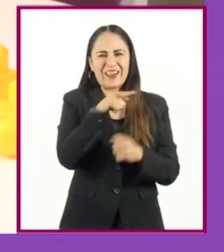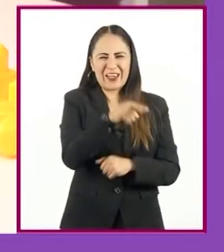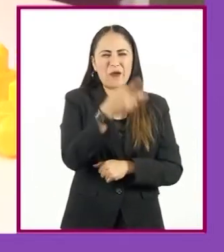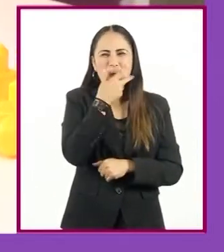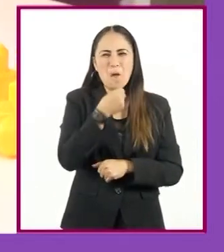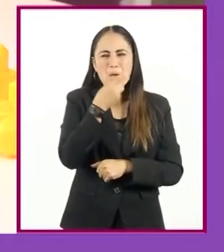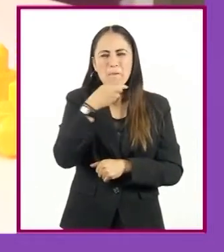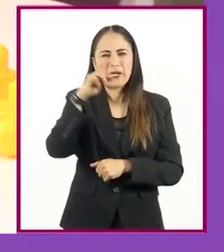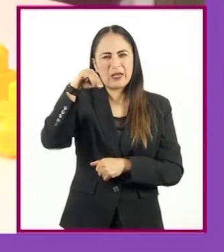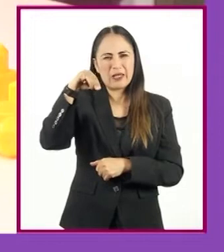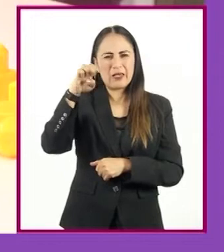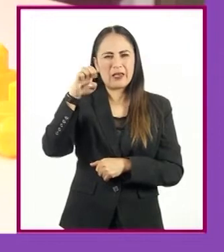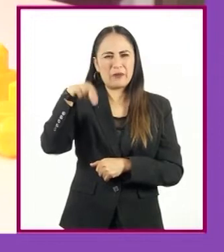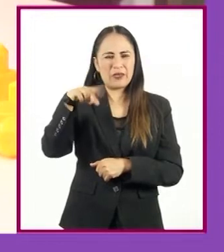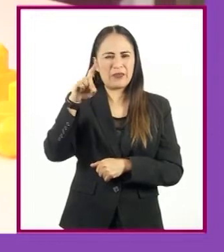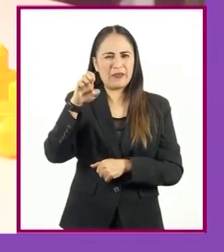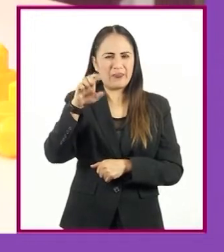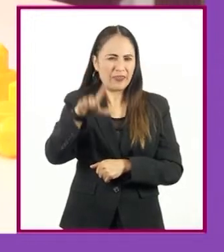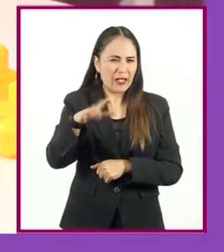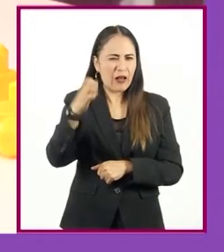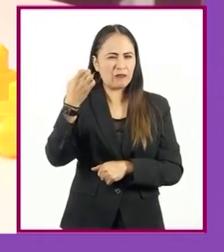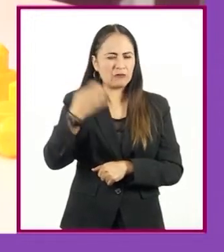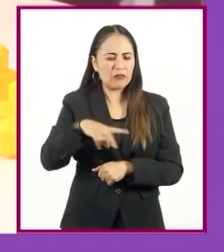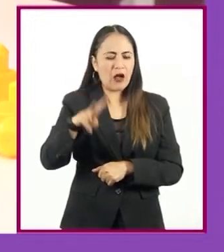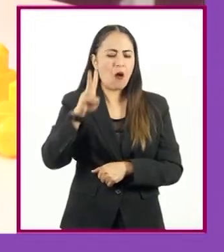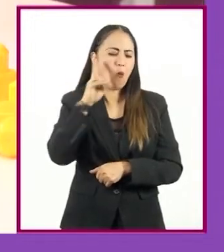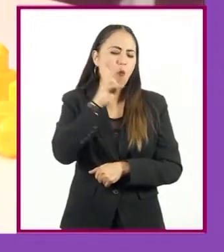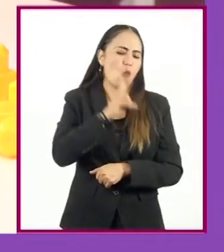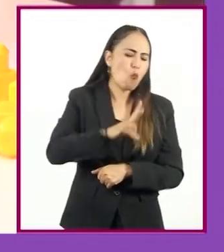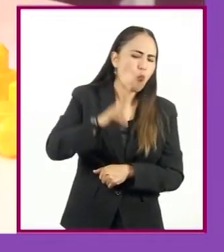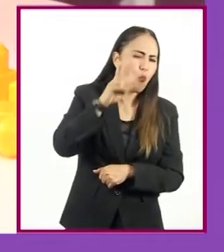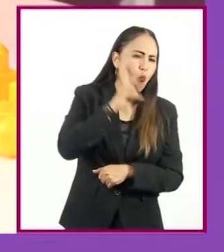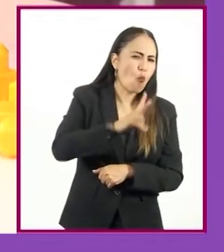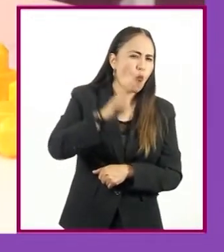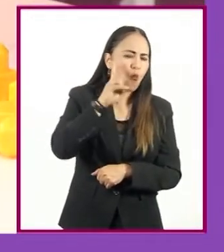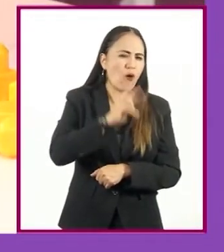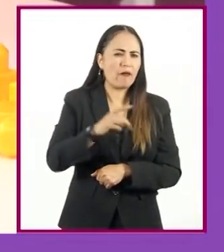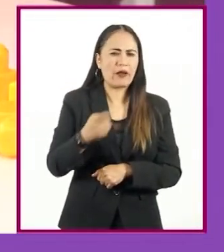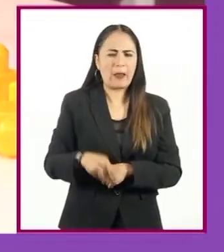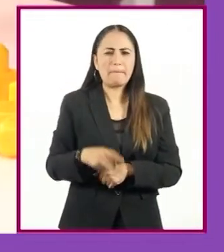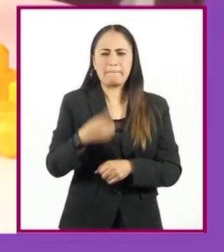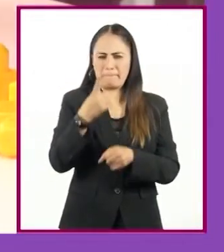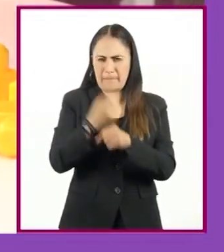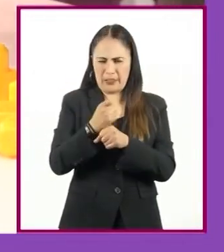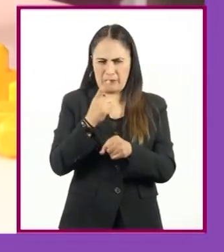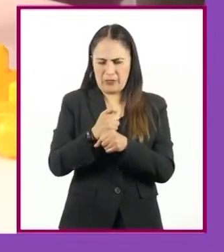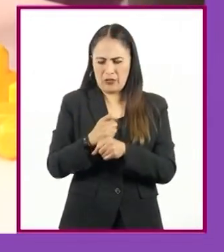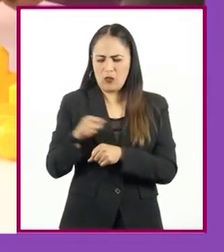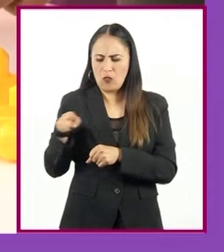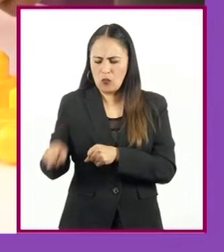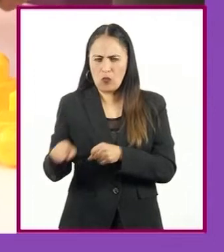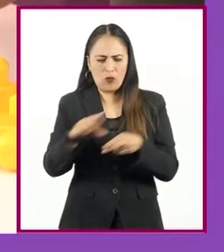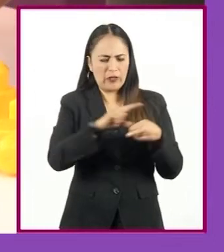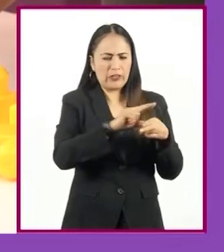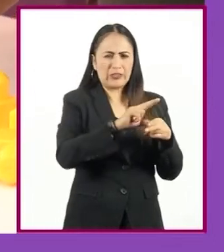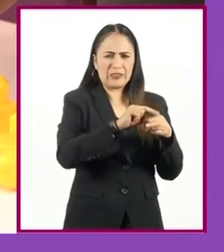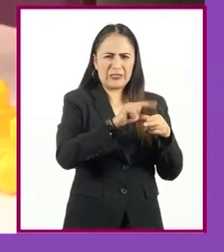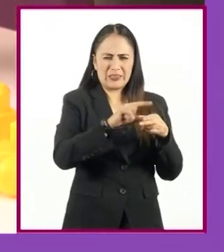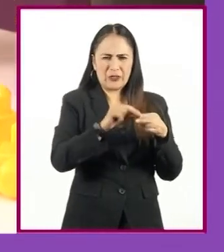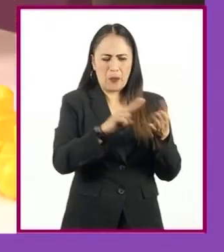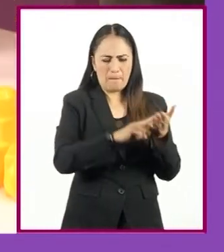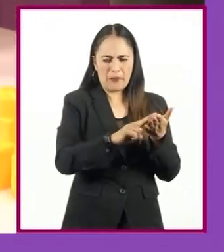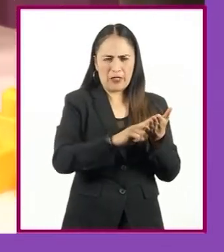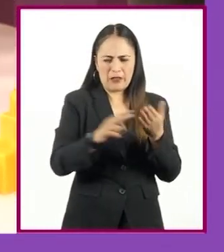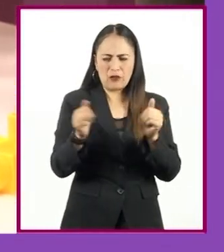hacer experimentos. Lo primero que hizo fue cruzar estas dos variantes, los chícharos verdes con los